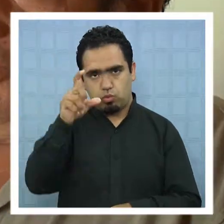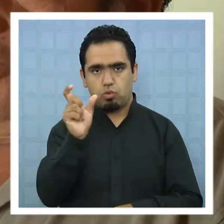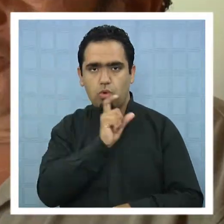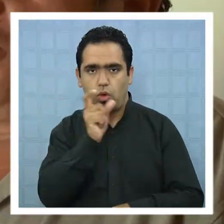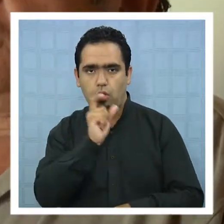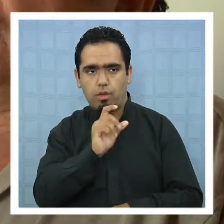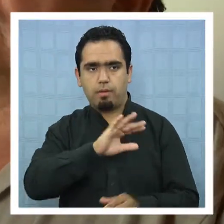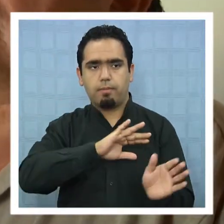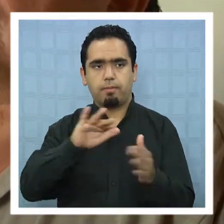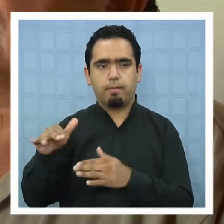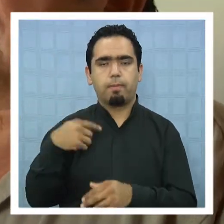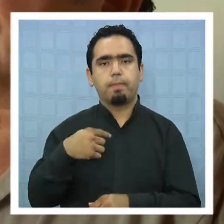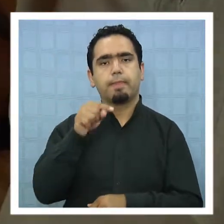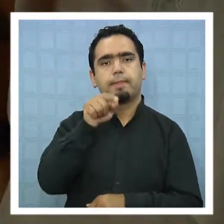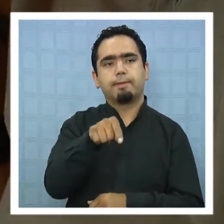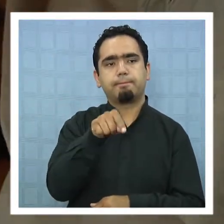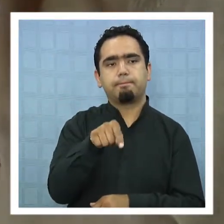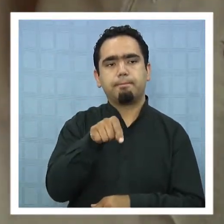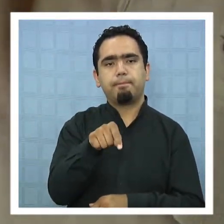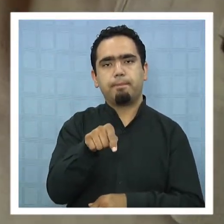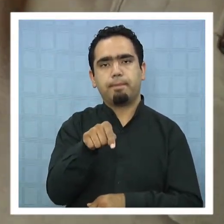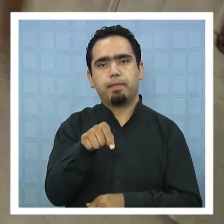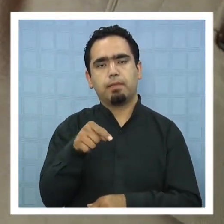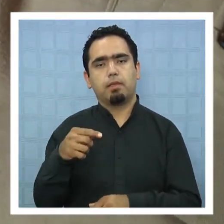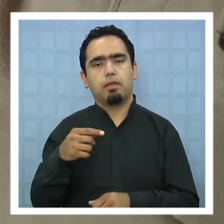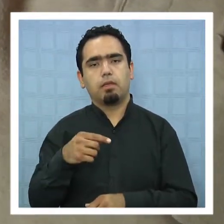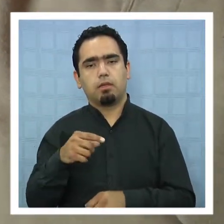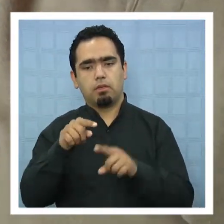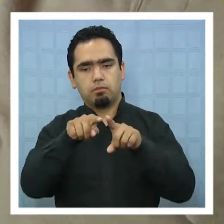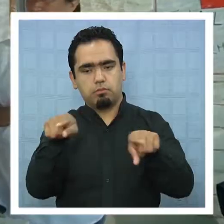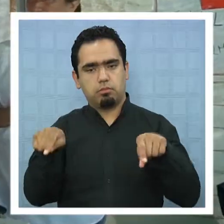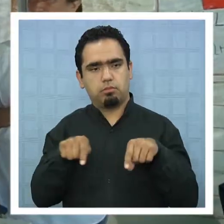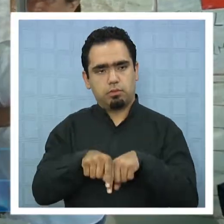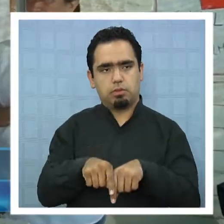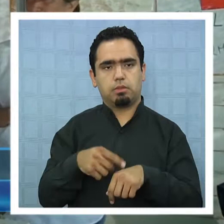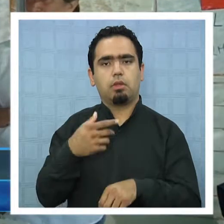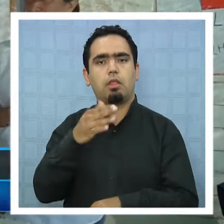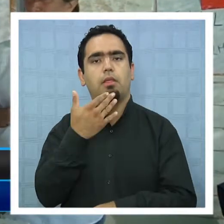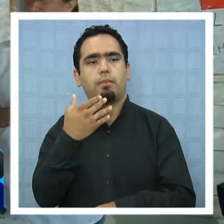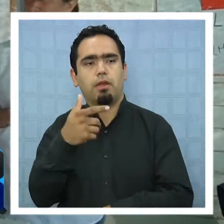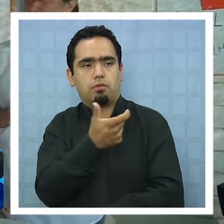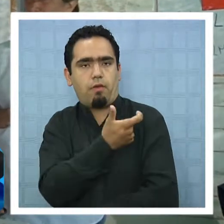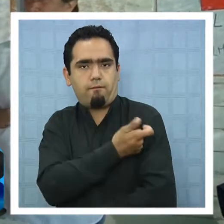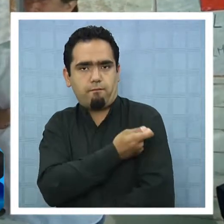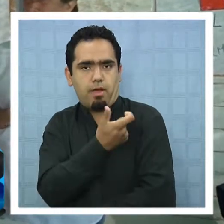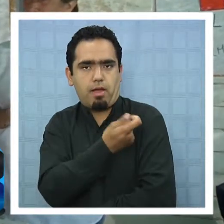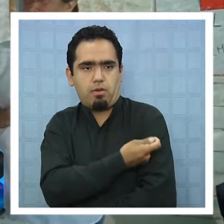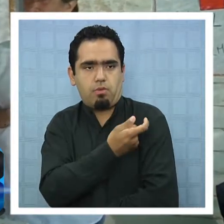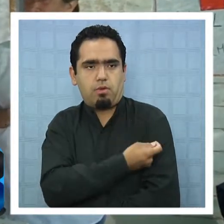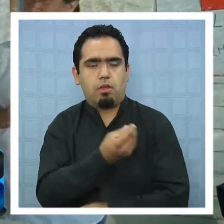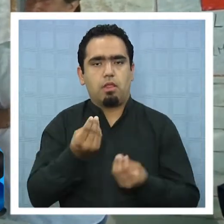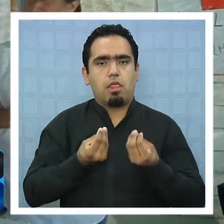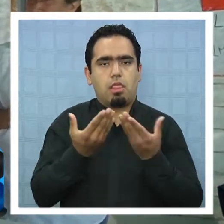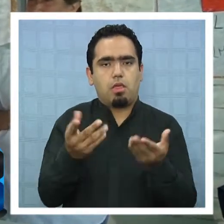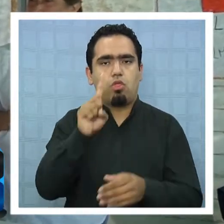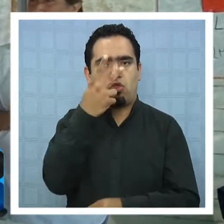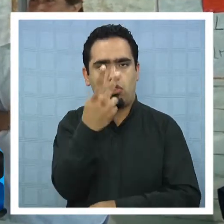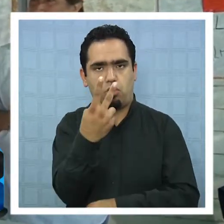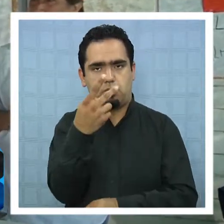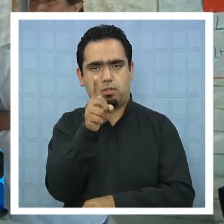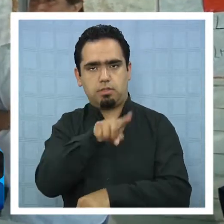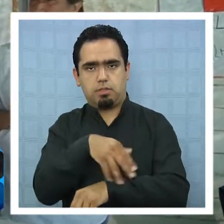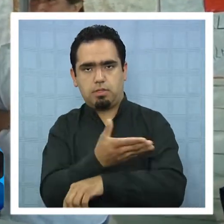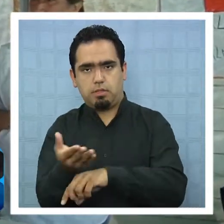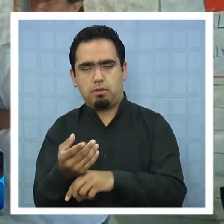en la postaca de la Cruz Roja, aquí en la Tirana, están haciendo una campaña de vacunación, entregando dos servicios, que es la